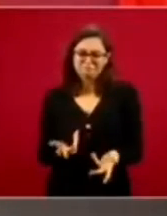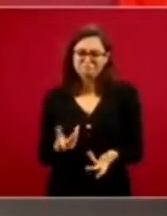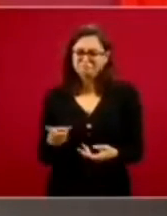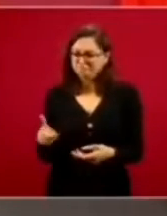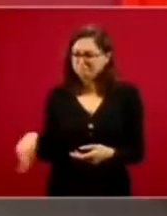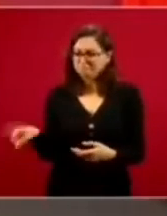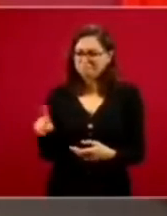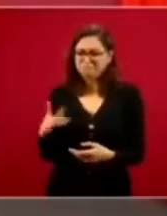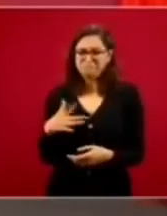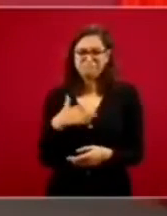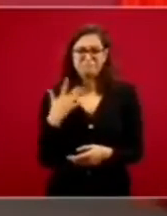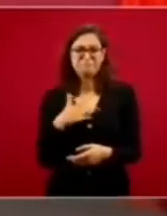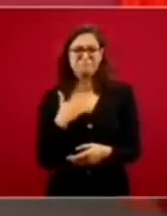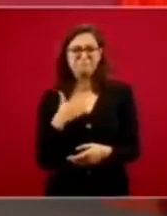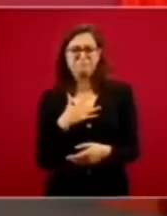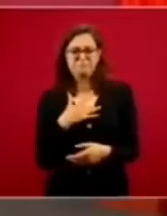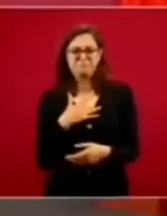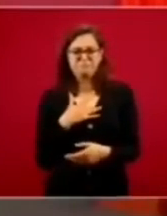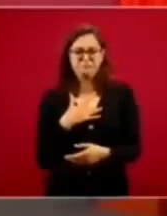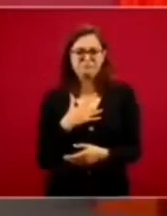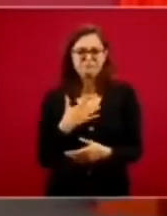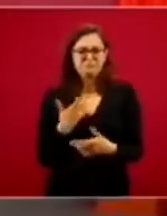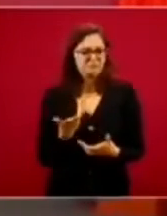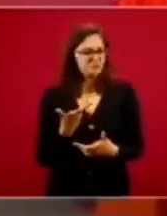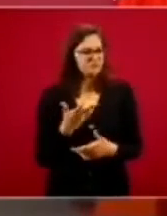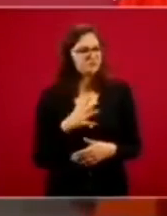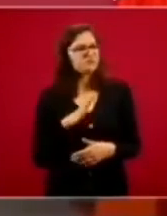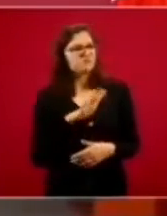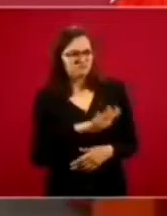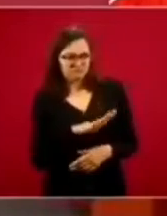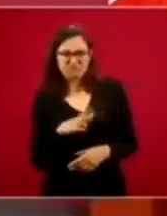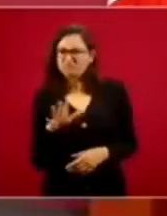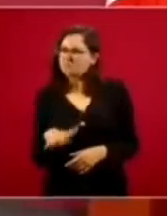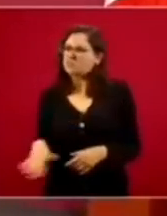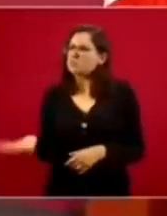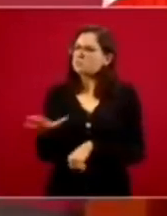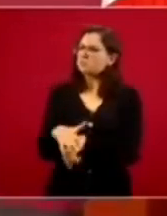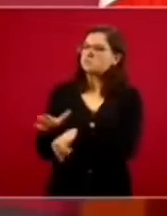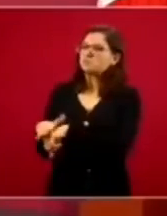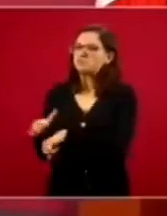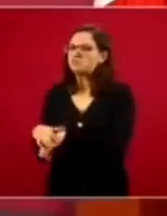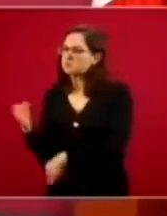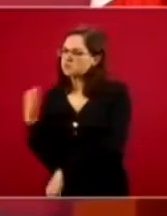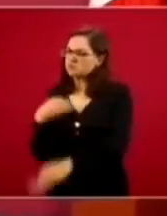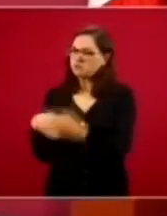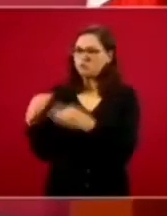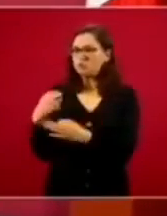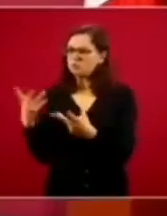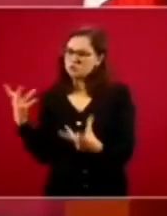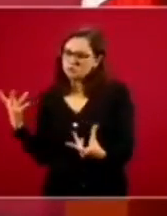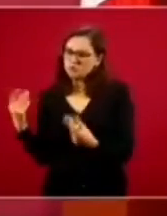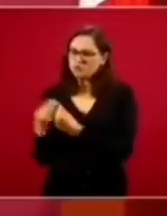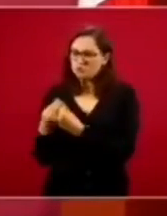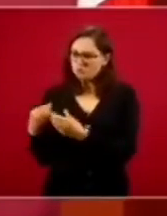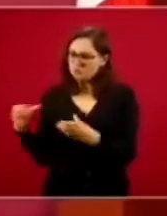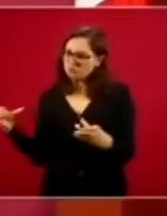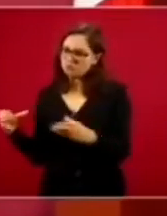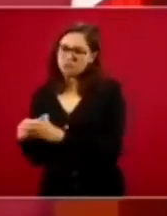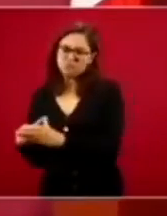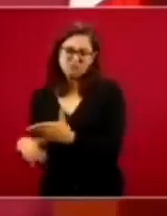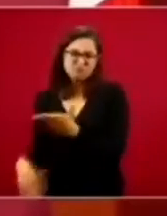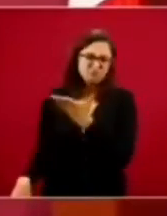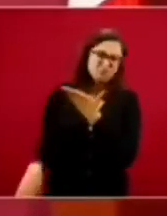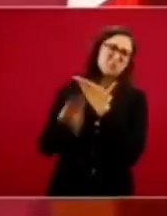de que se deben de reagrupar todas las fuerzas en contra nuestra para que haya